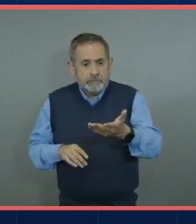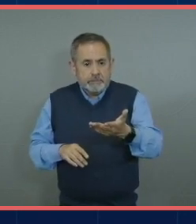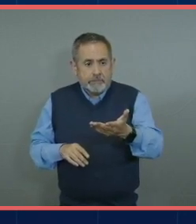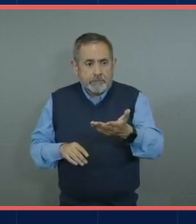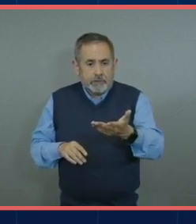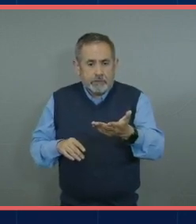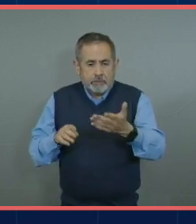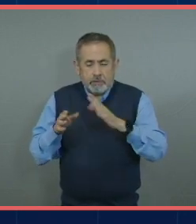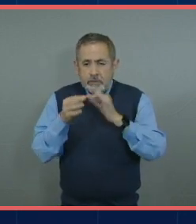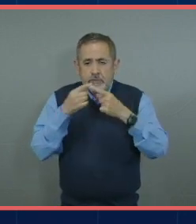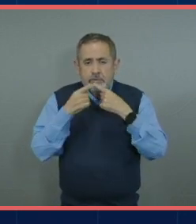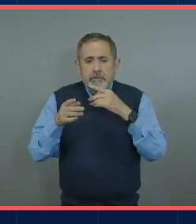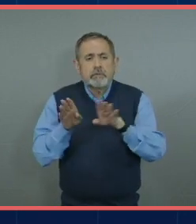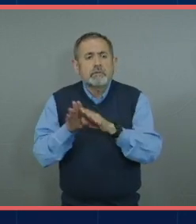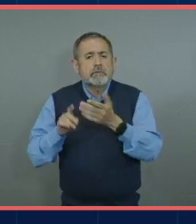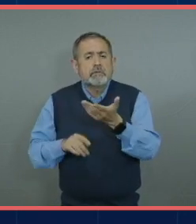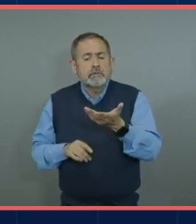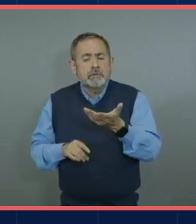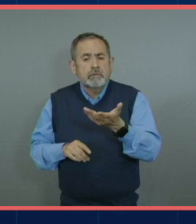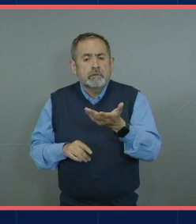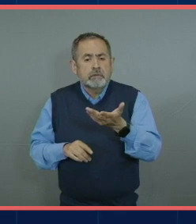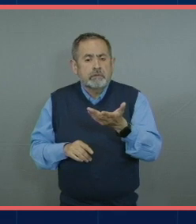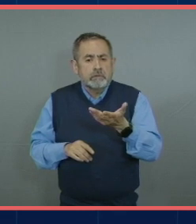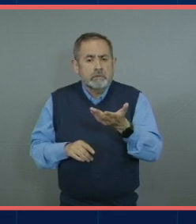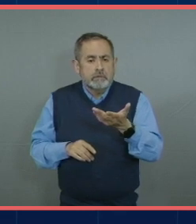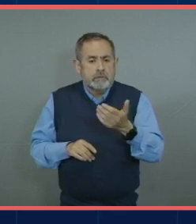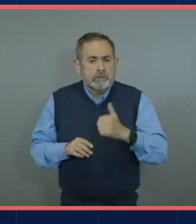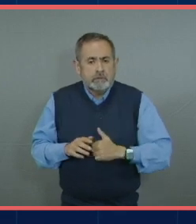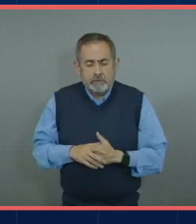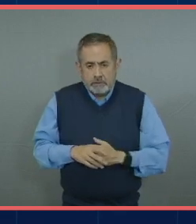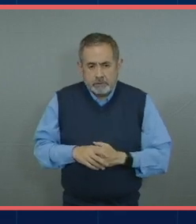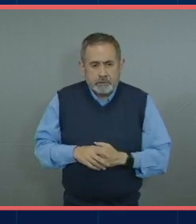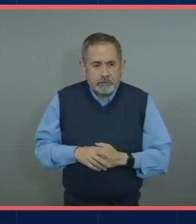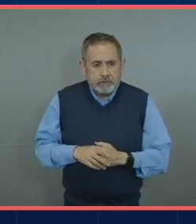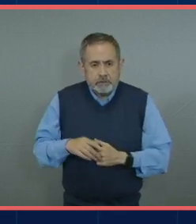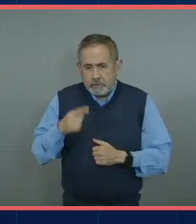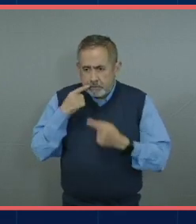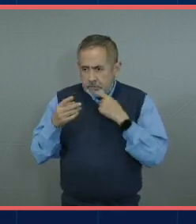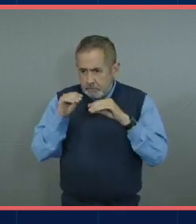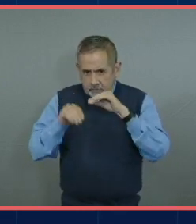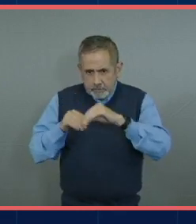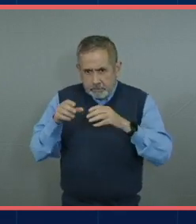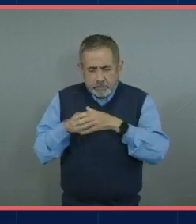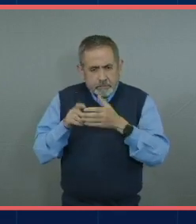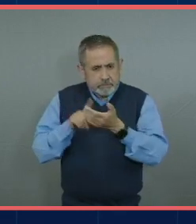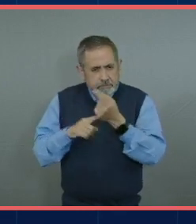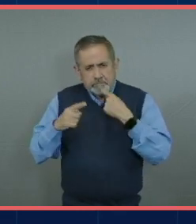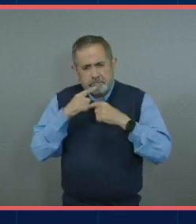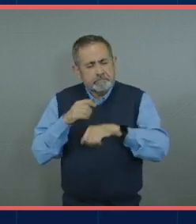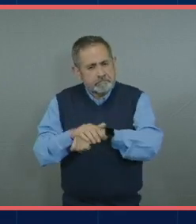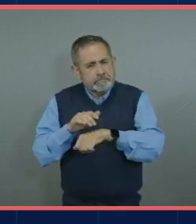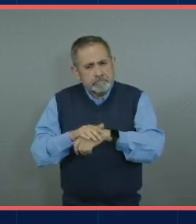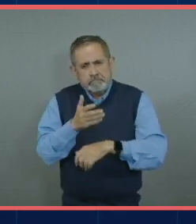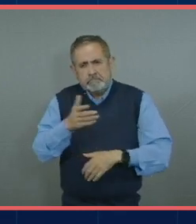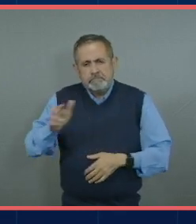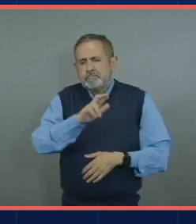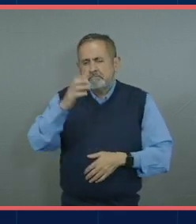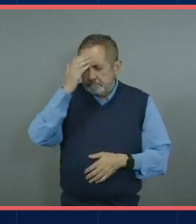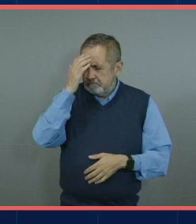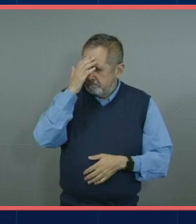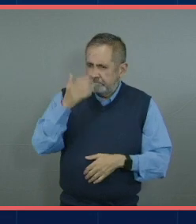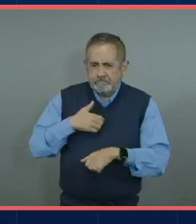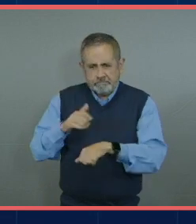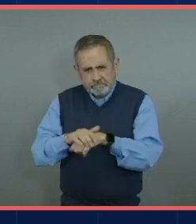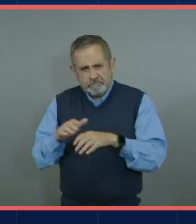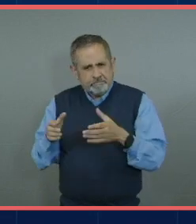con tus pares para trabajar sino que convivas un poquito más con iniciativas como Bebe Amigo en el que reconoces a las personas